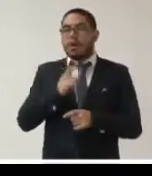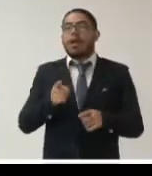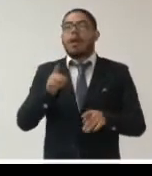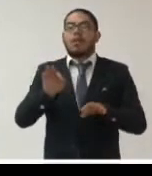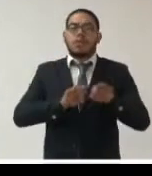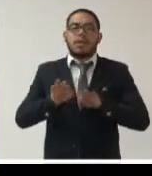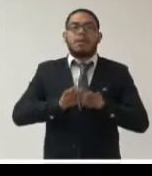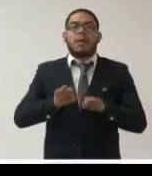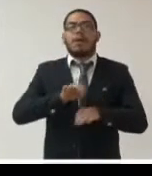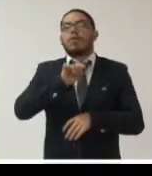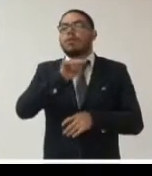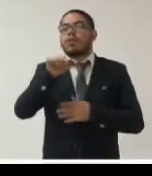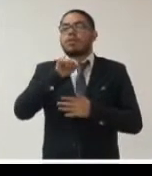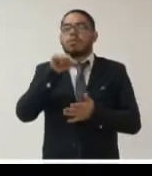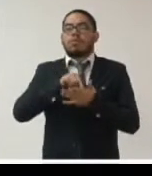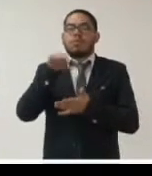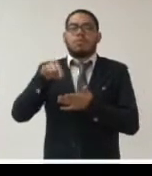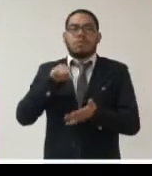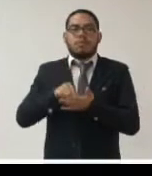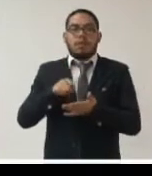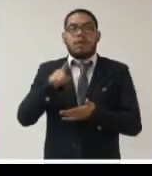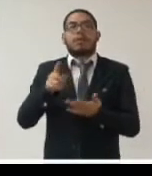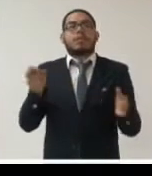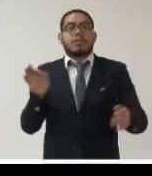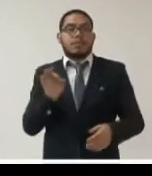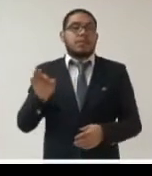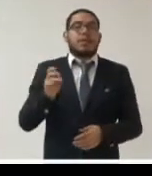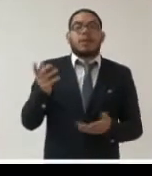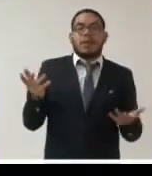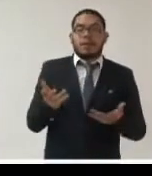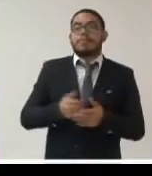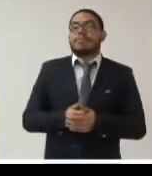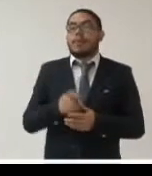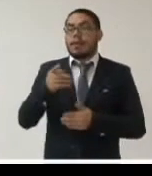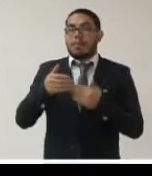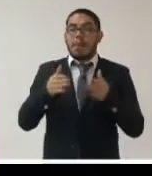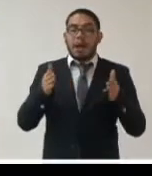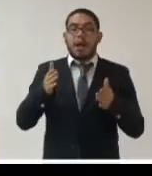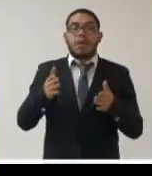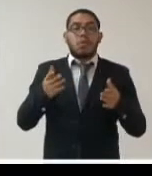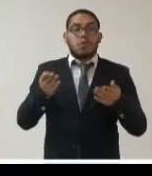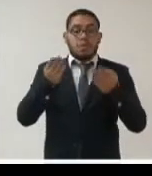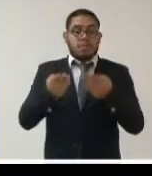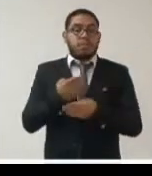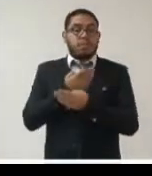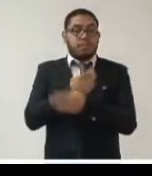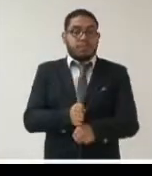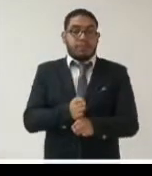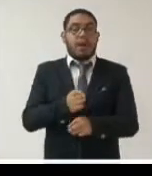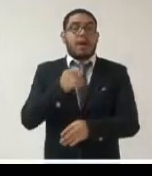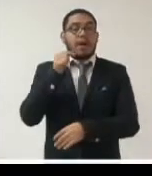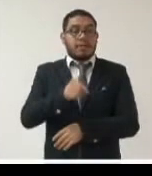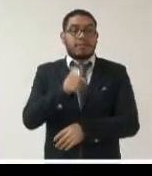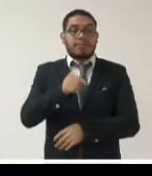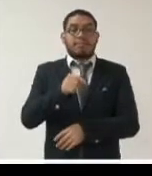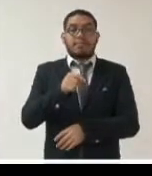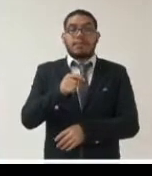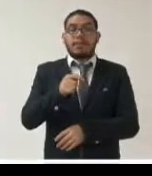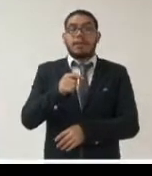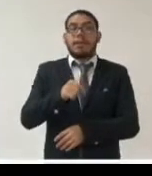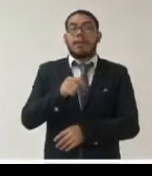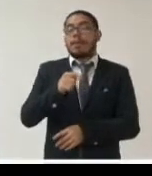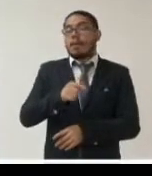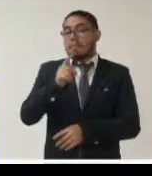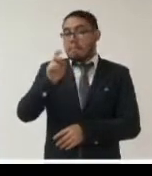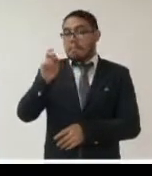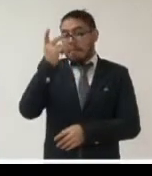de datos personales si se trata por ejemplo también de abrir cuentas bancarias el Perú es uno de los países menos bancarizados de la región